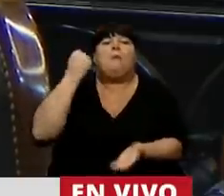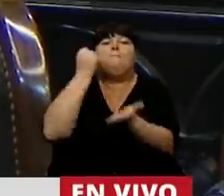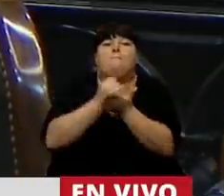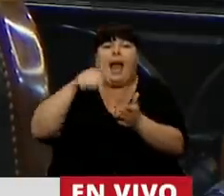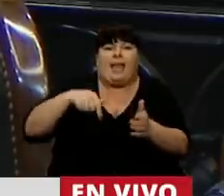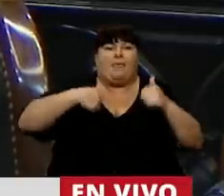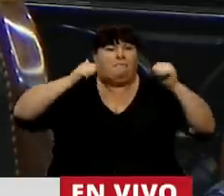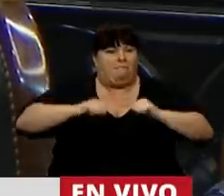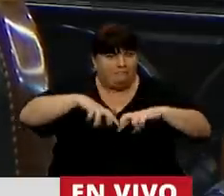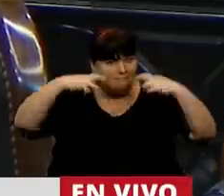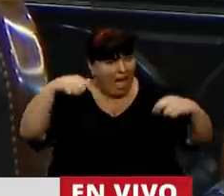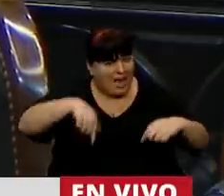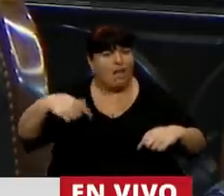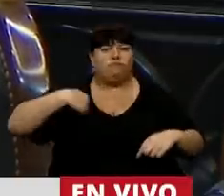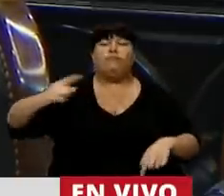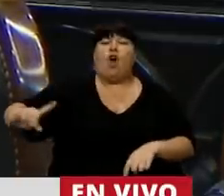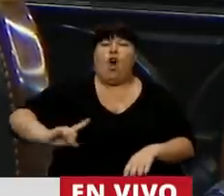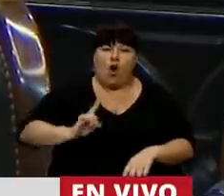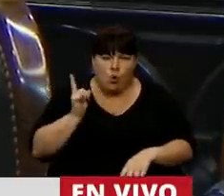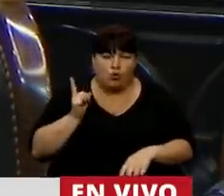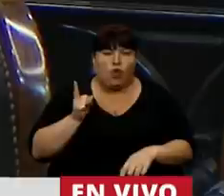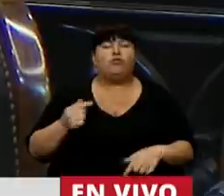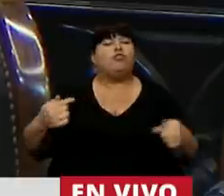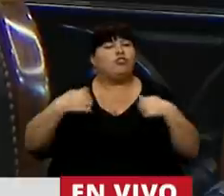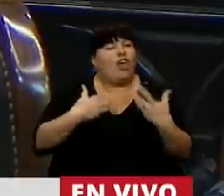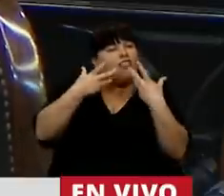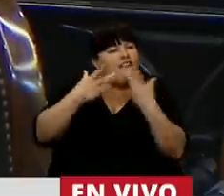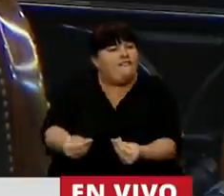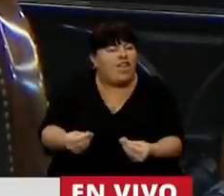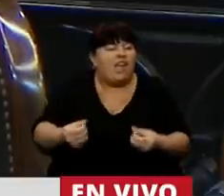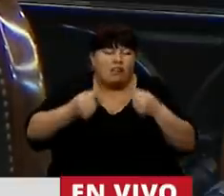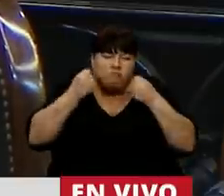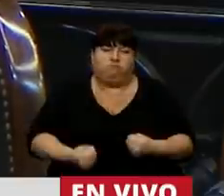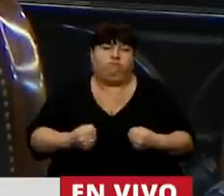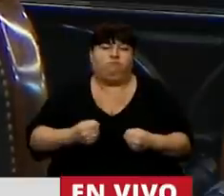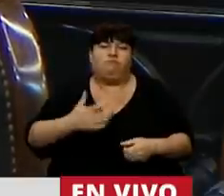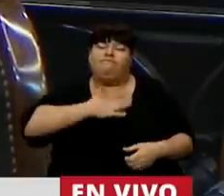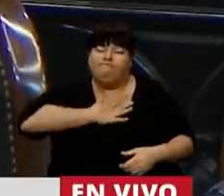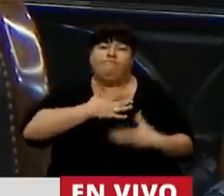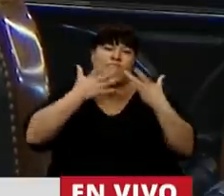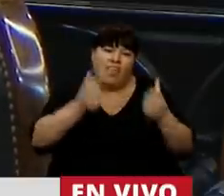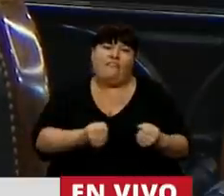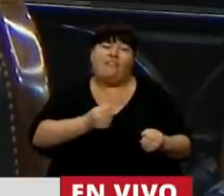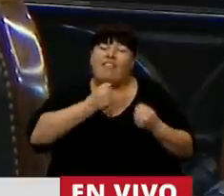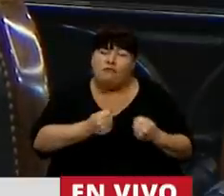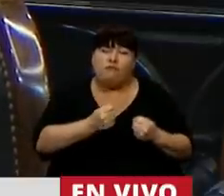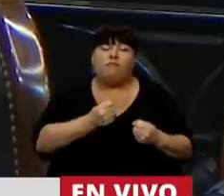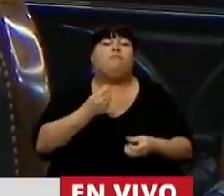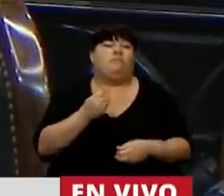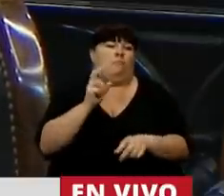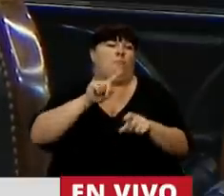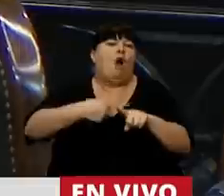que dejo en esta banca. Me siento orgullosa porque defiendo con el cuerpo y con el alma y con el corazón